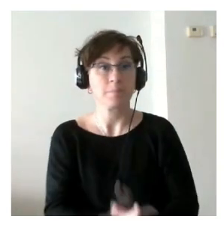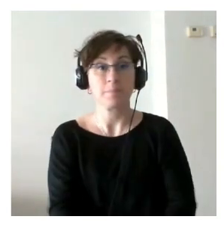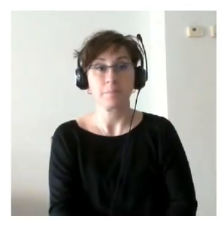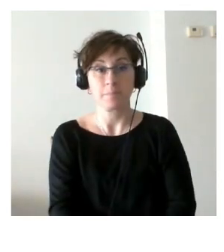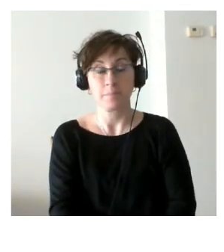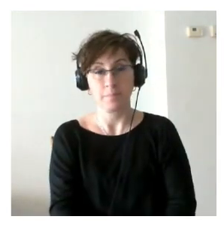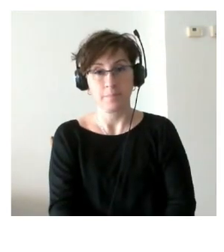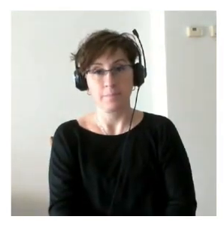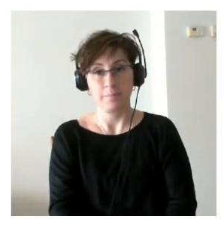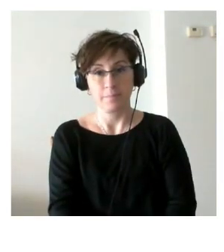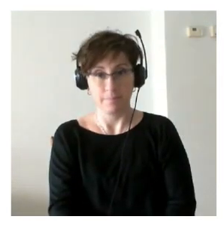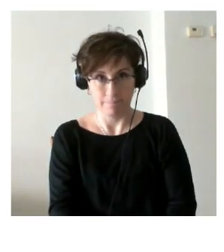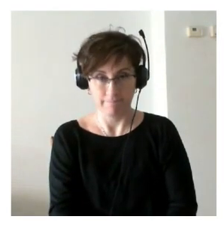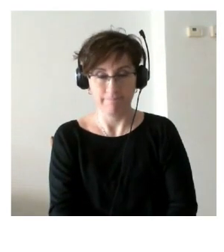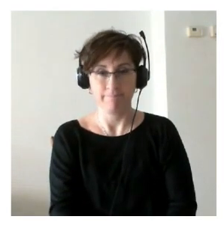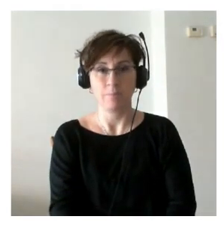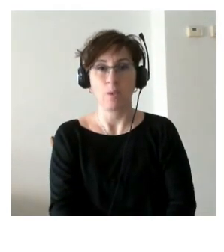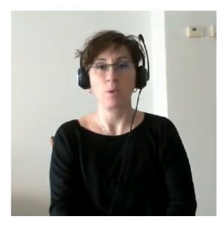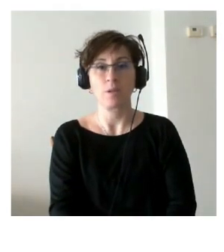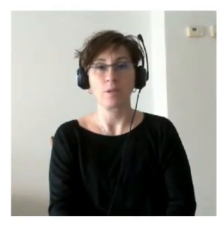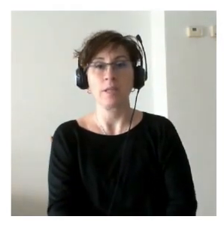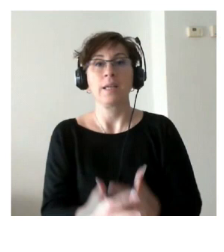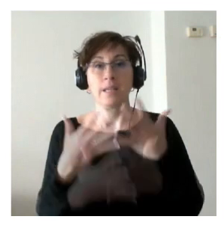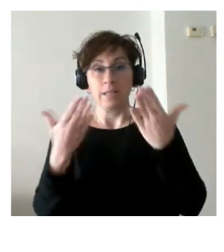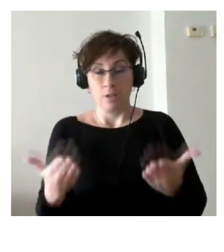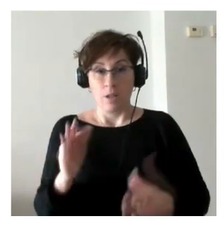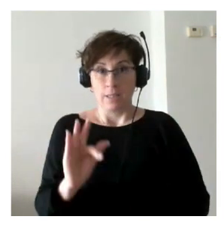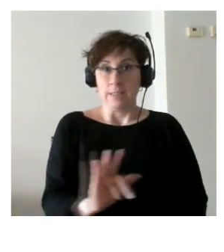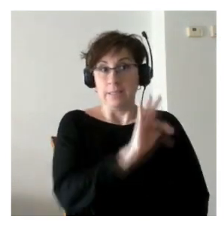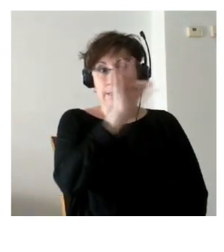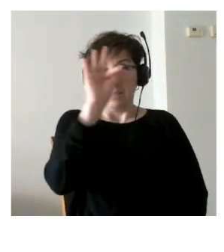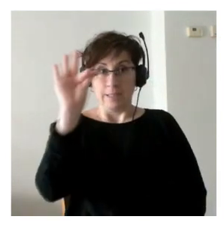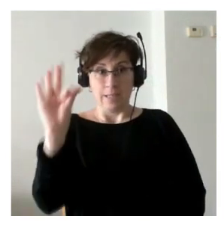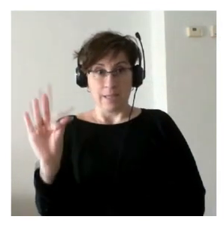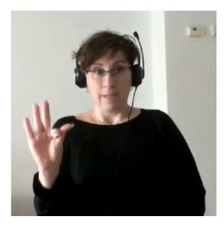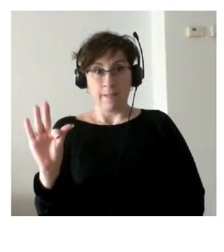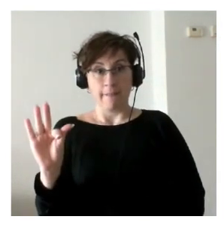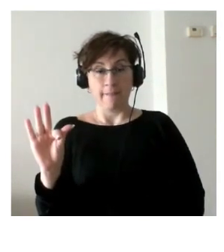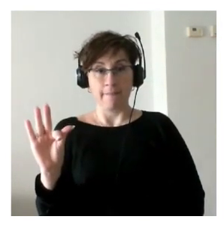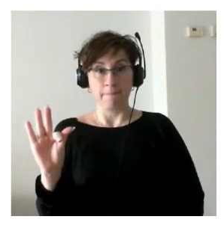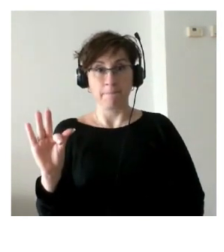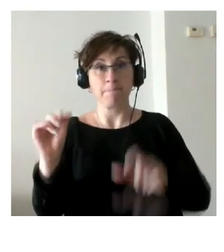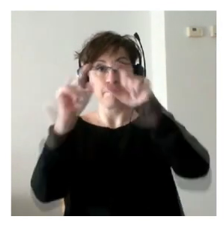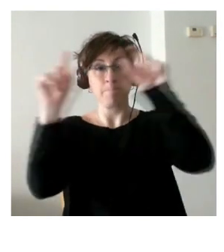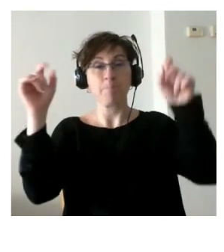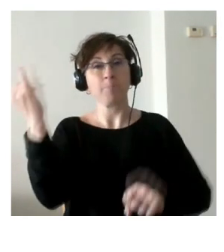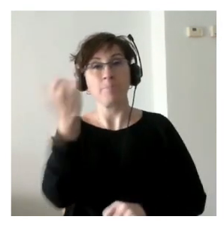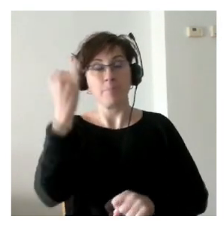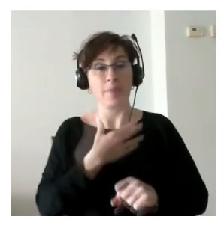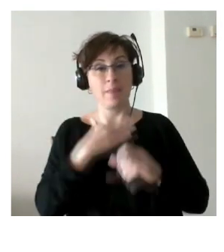chicas vale bueno pues ahora vamos a dar paso a un empresario de Andalucía